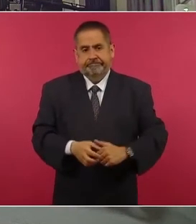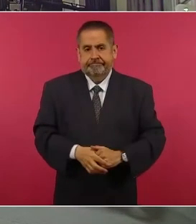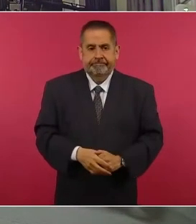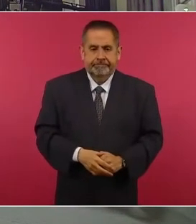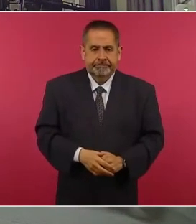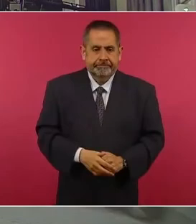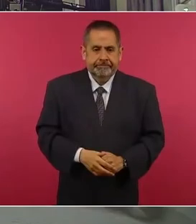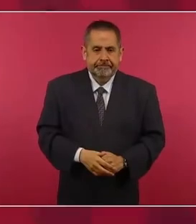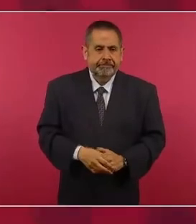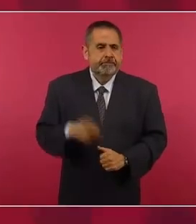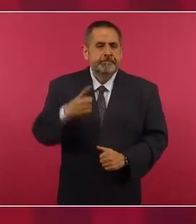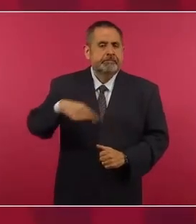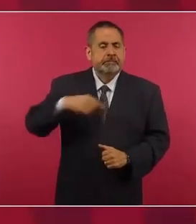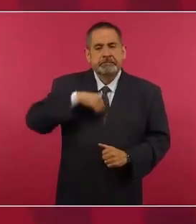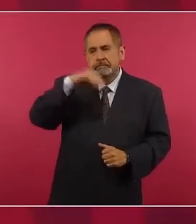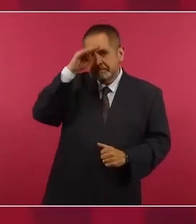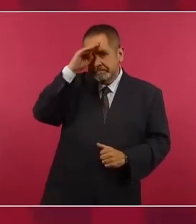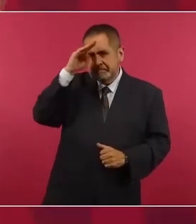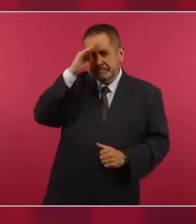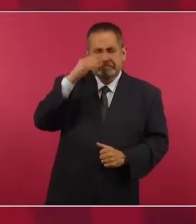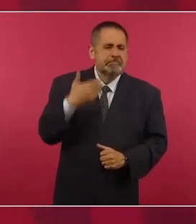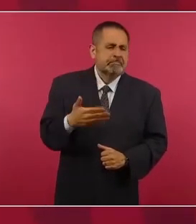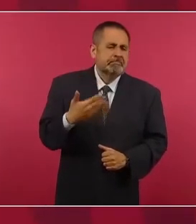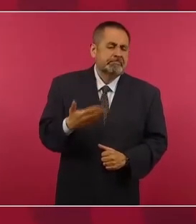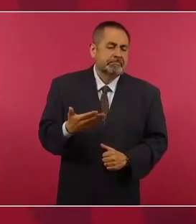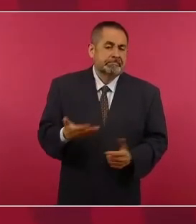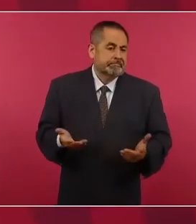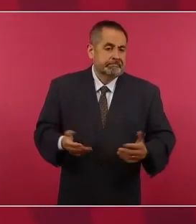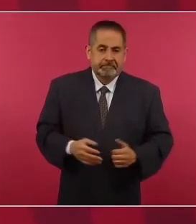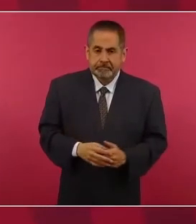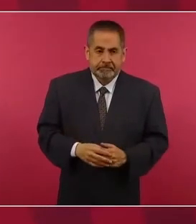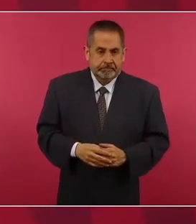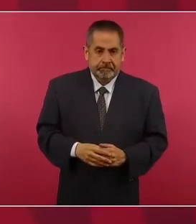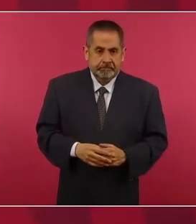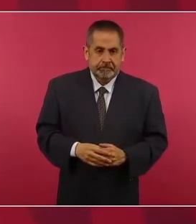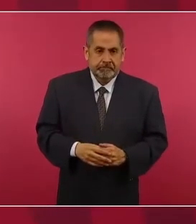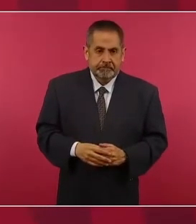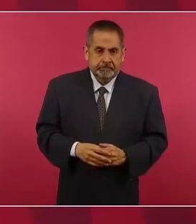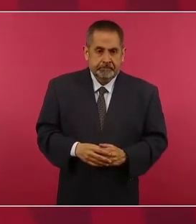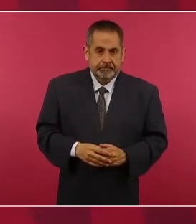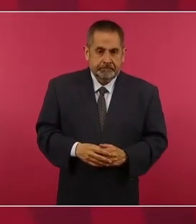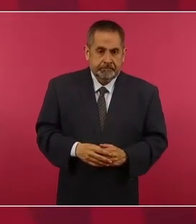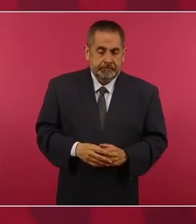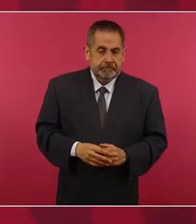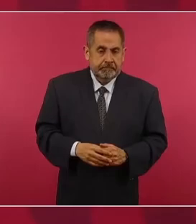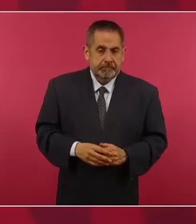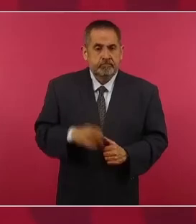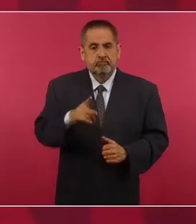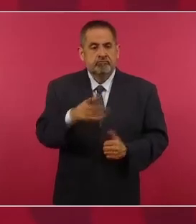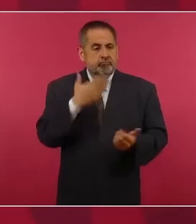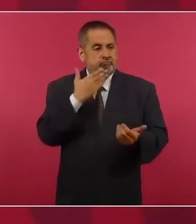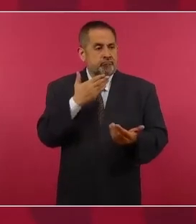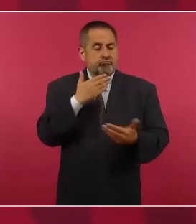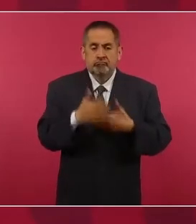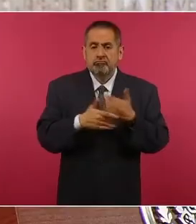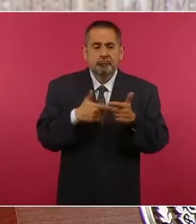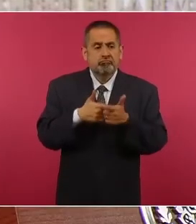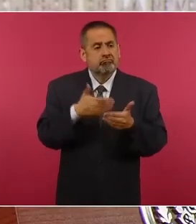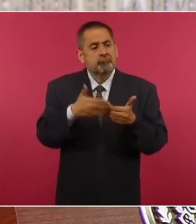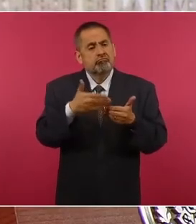Porque pensaron que eso iba a prevalecer